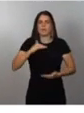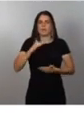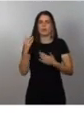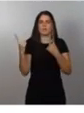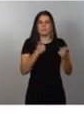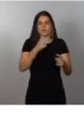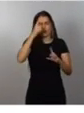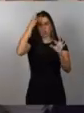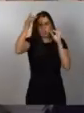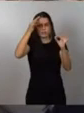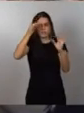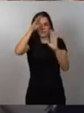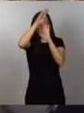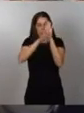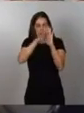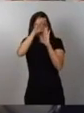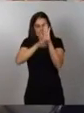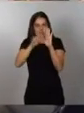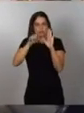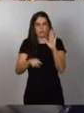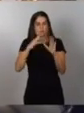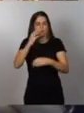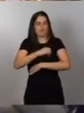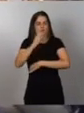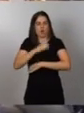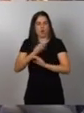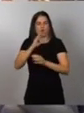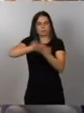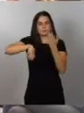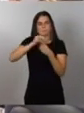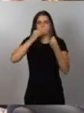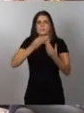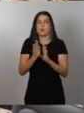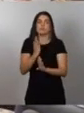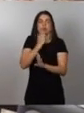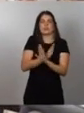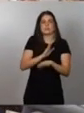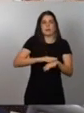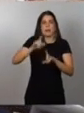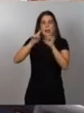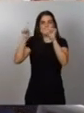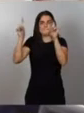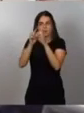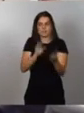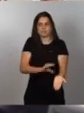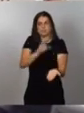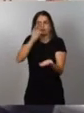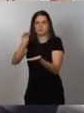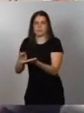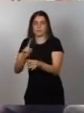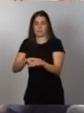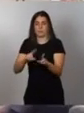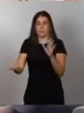programar y movilizar los fondos, cuanto antes, para que lleguen a las empresas en el menor plazo posible. No